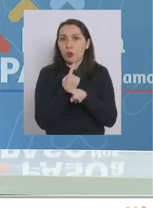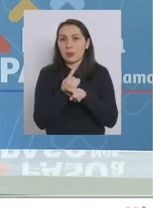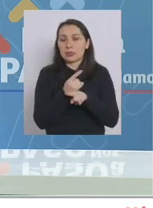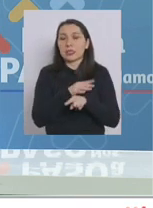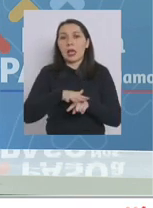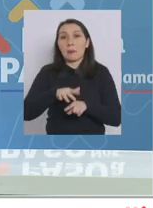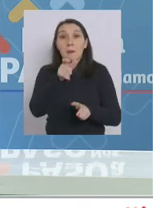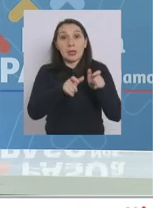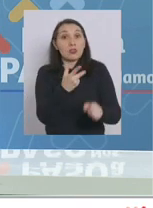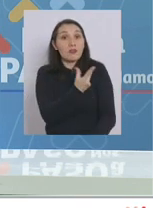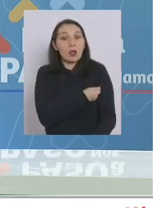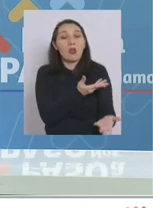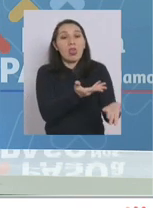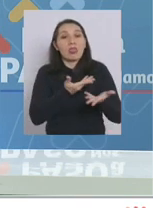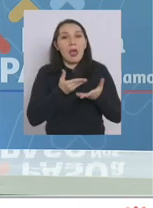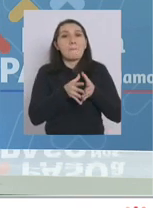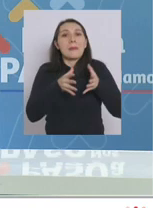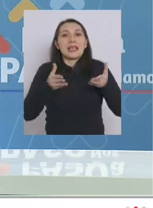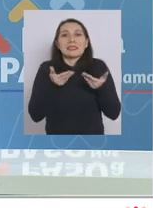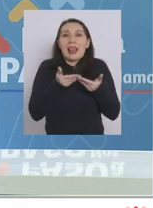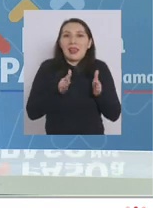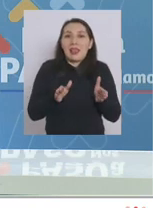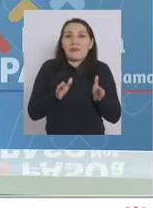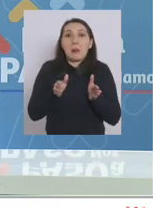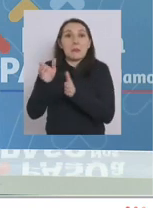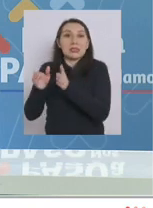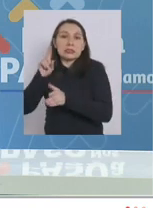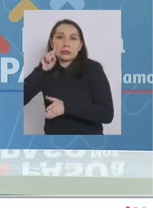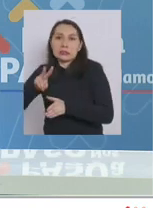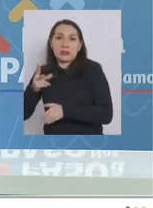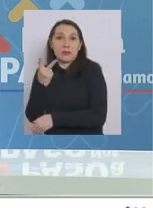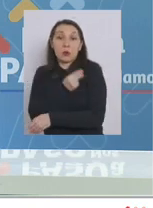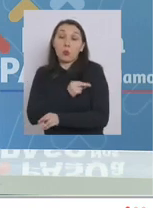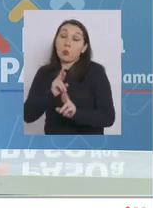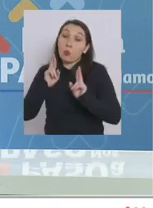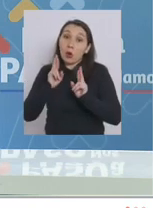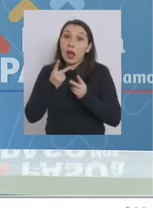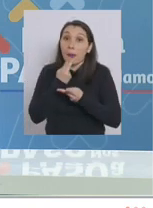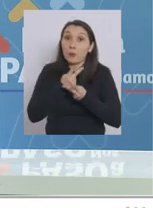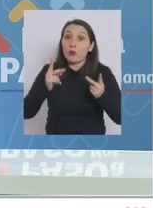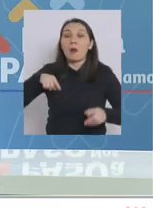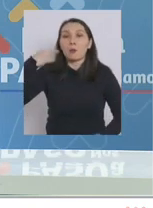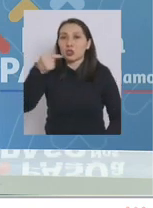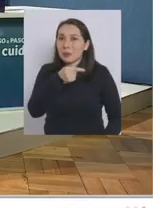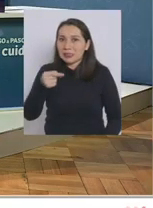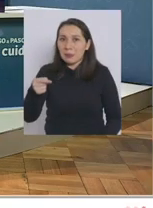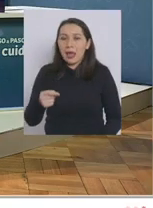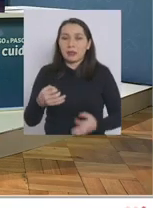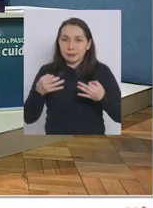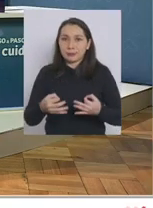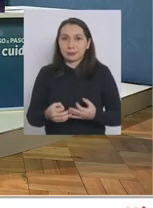mesa que las personas vacunadas tuvieran más más libertades que las no vacunadas pero esperamos darlo a conocer la próxima semana